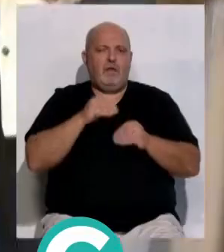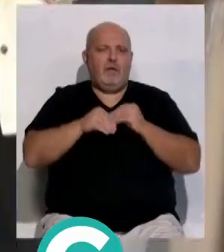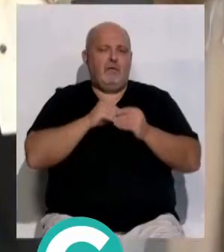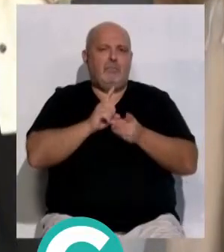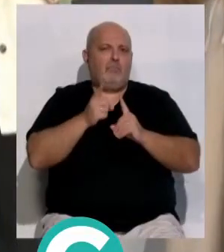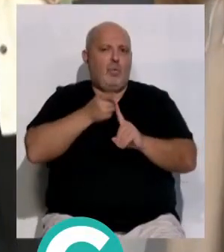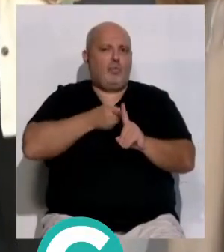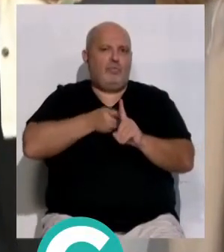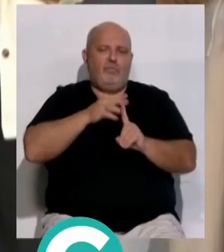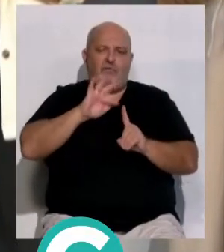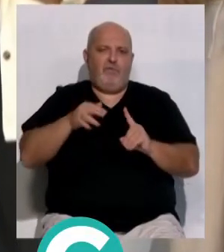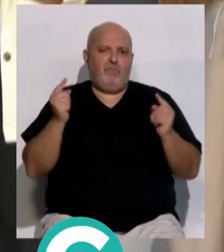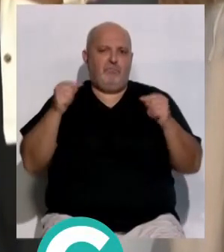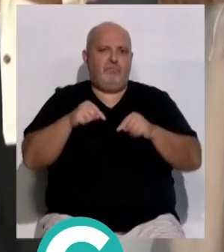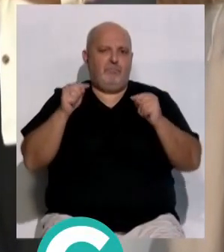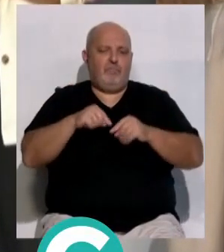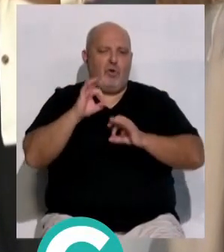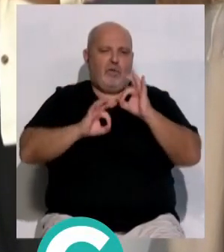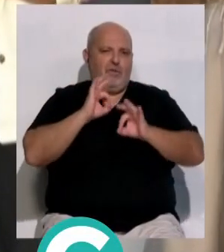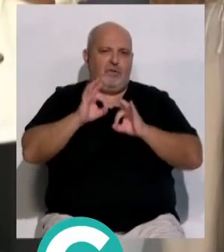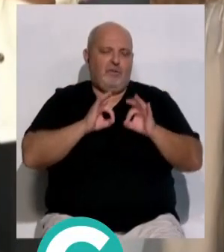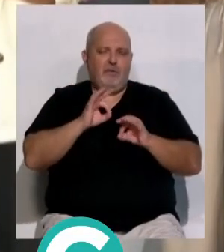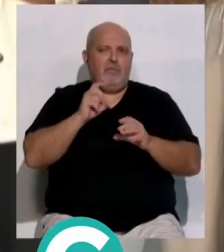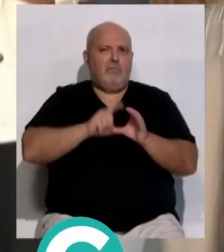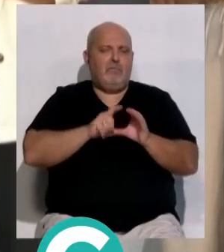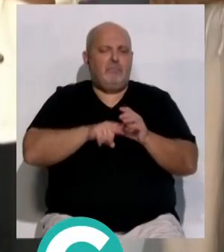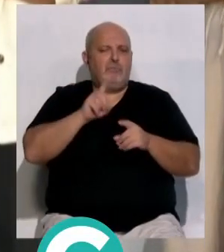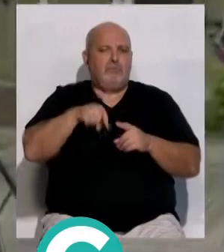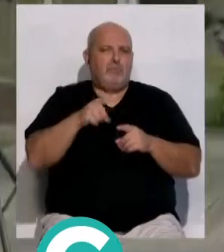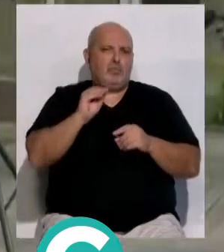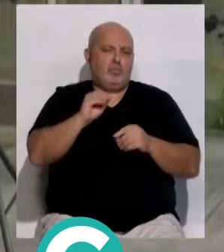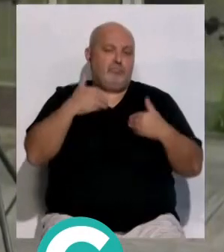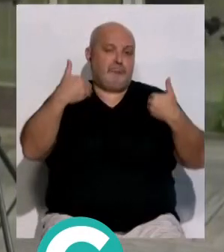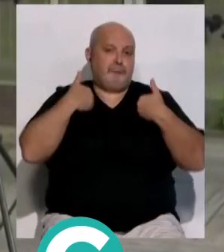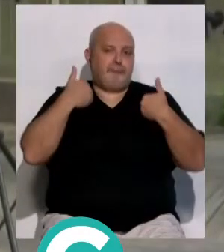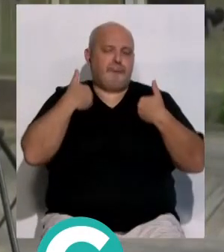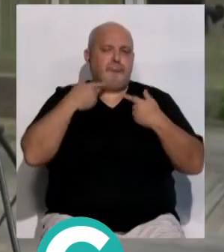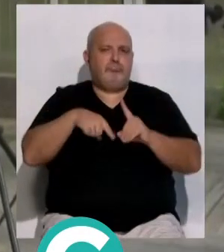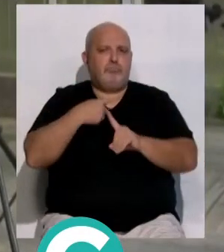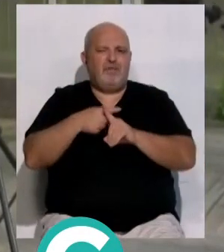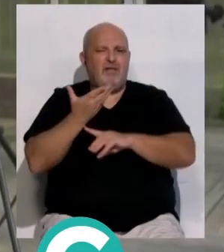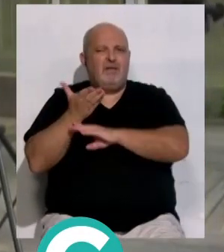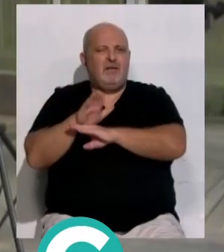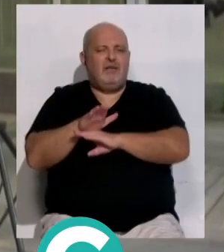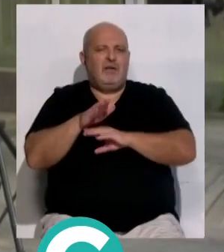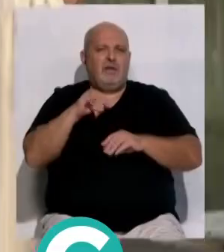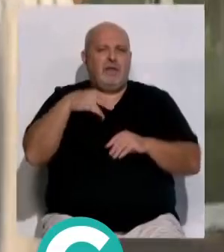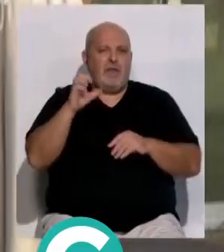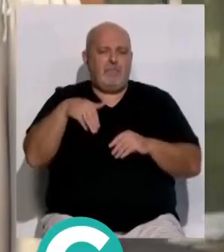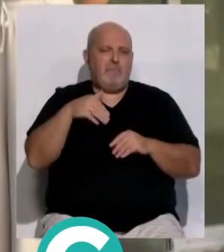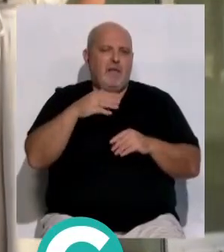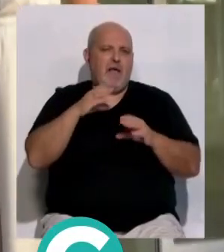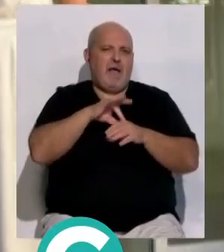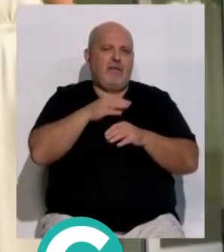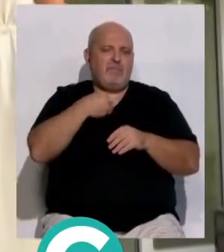convertido ya en el epicentro de la organización participaron además de sus responsables representantes del INAEM y la